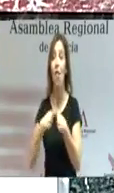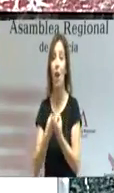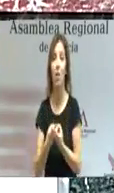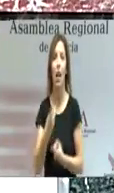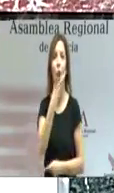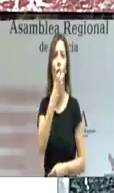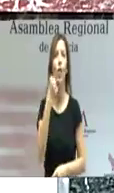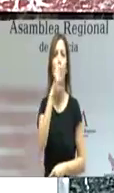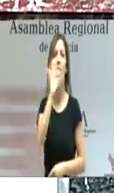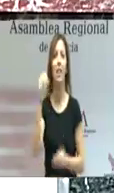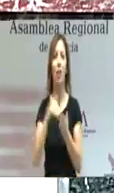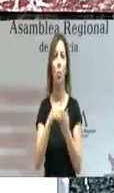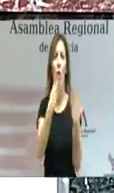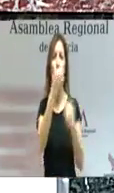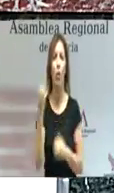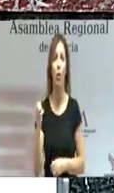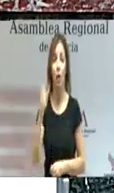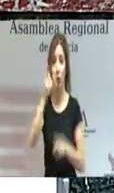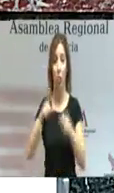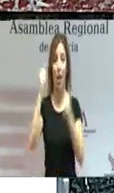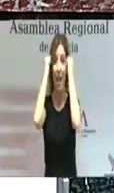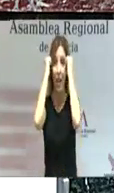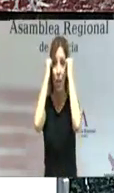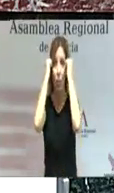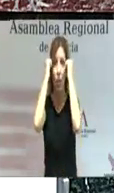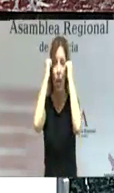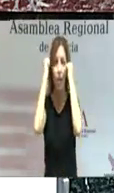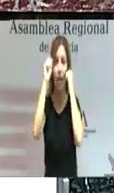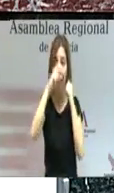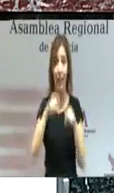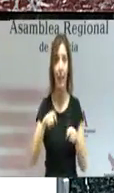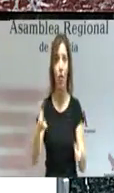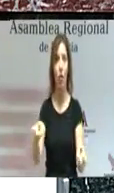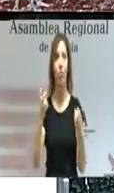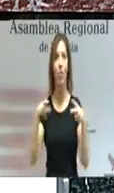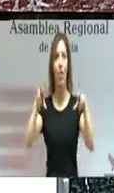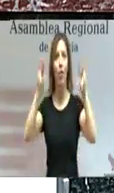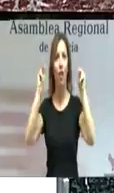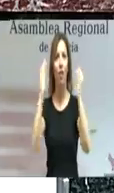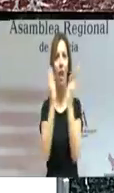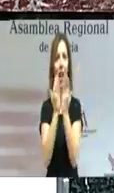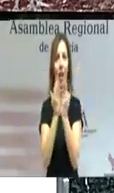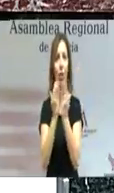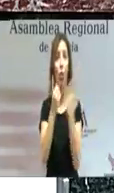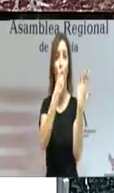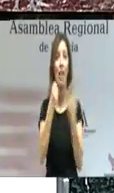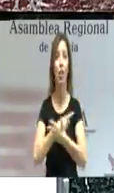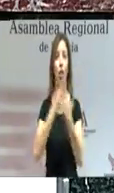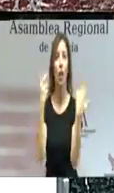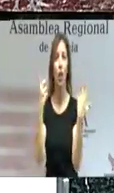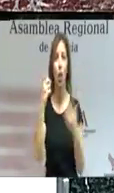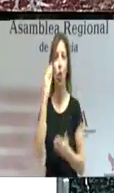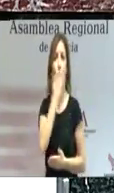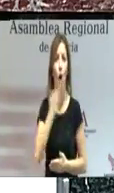.548 estudiantes hayan culminado este curso, sus estudios, en 618 colegios e